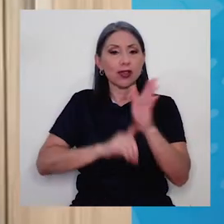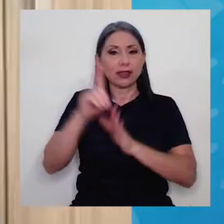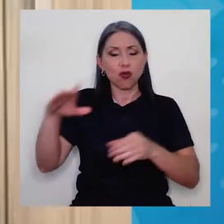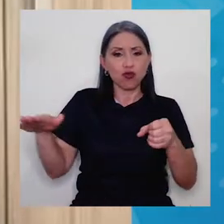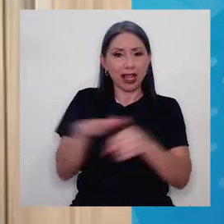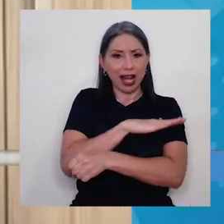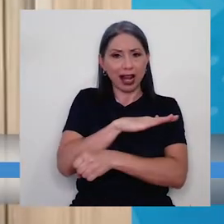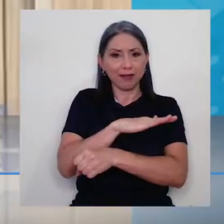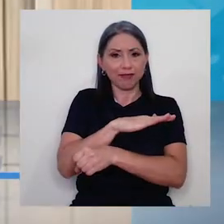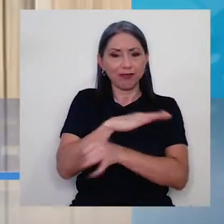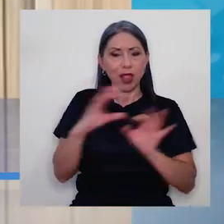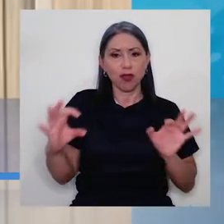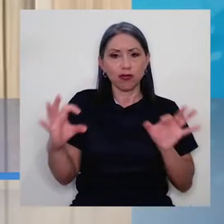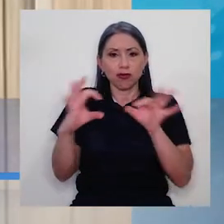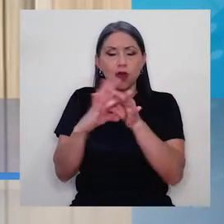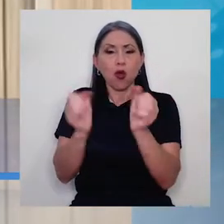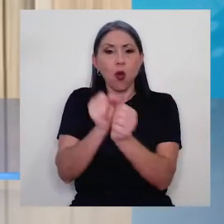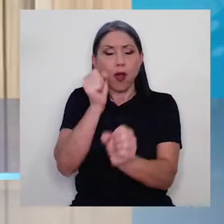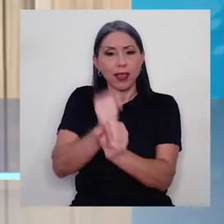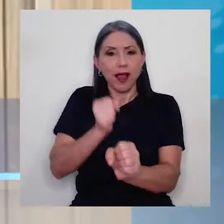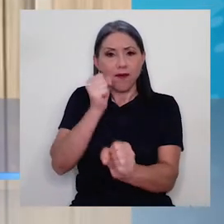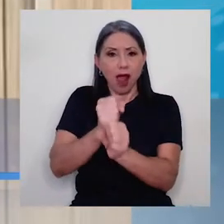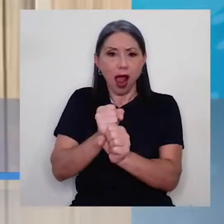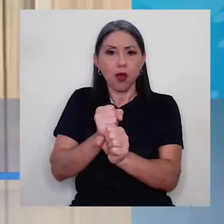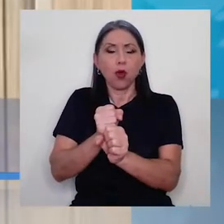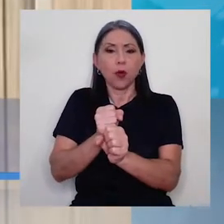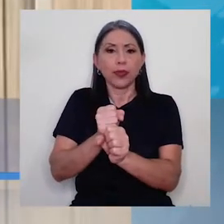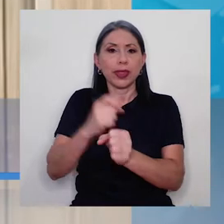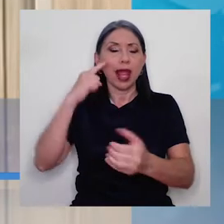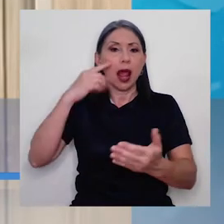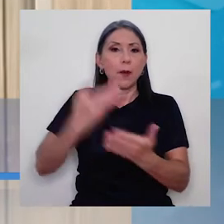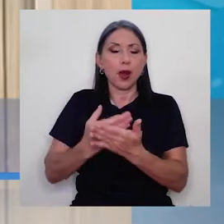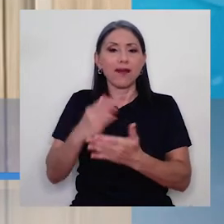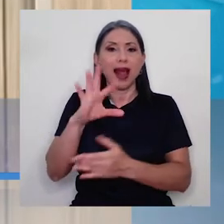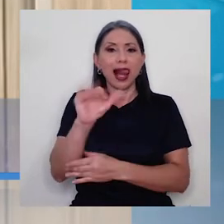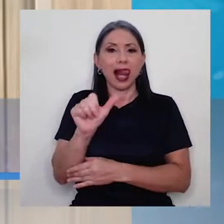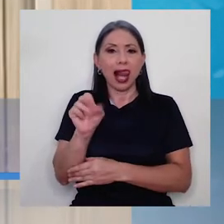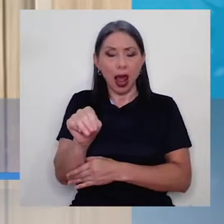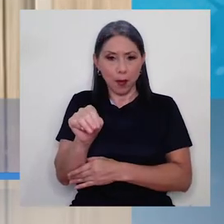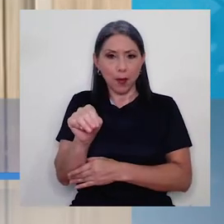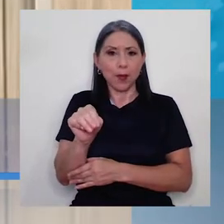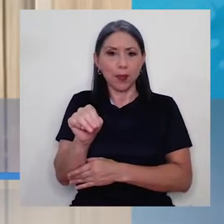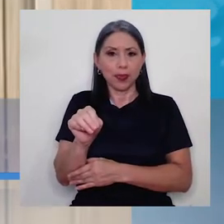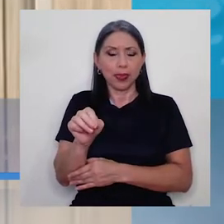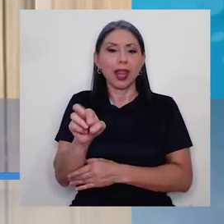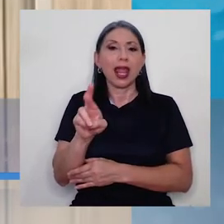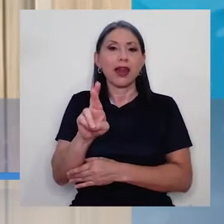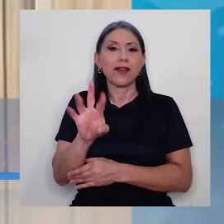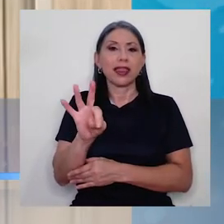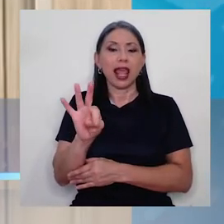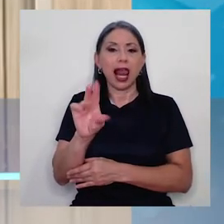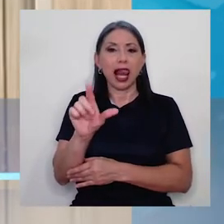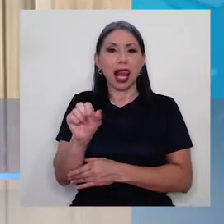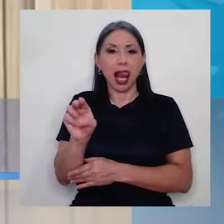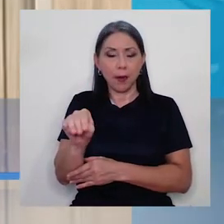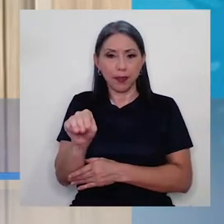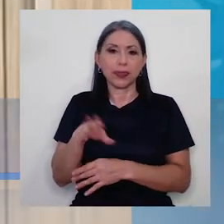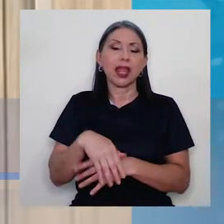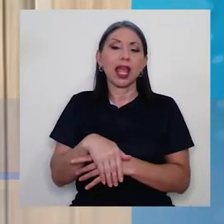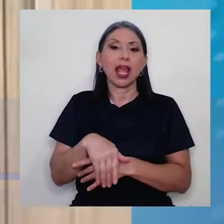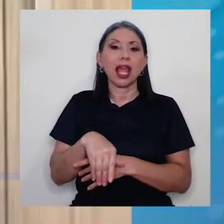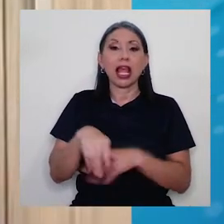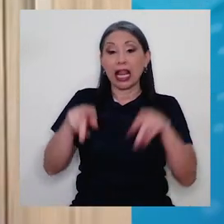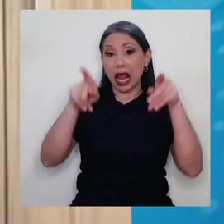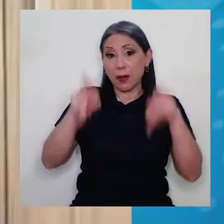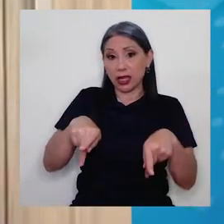está aunado al trabajo que se hace con la prueba LAMP, RT-LAMP, donde la persona que se